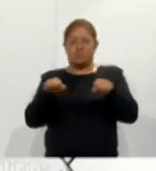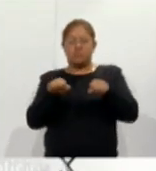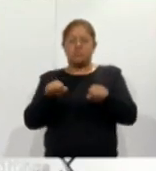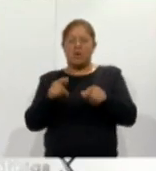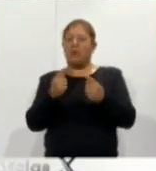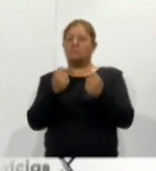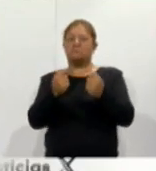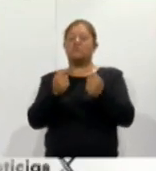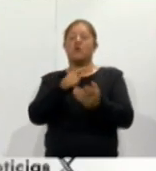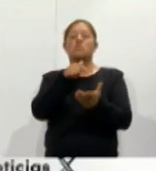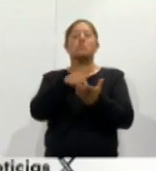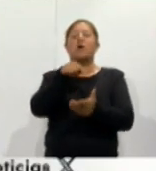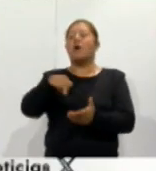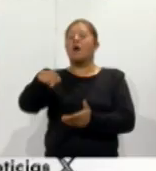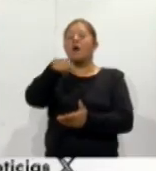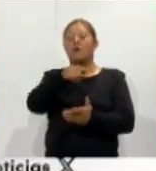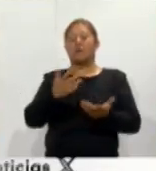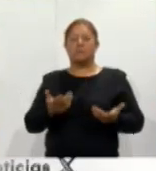fronteras